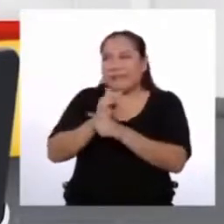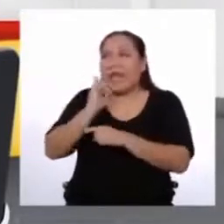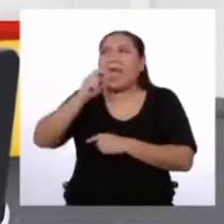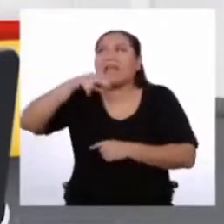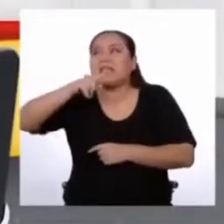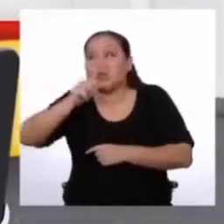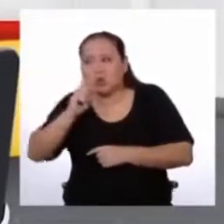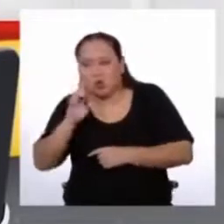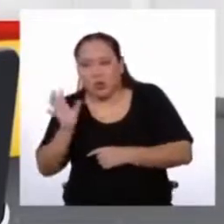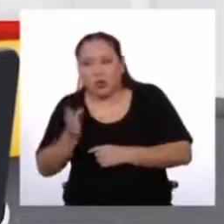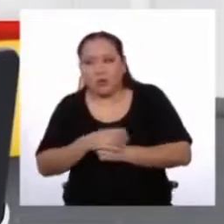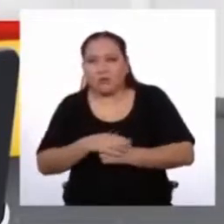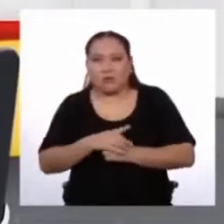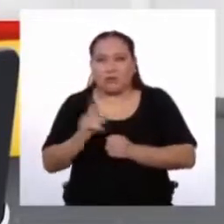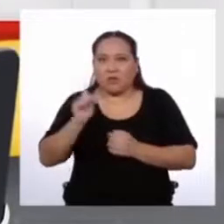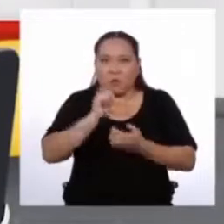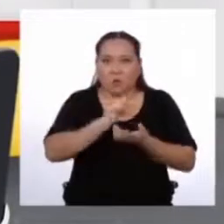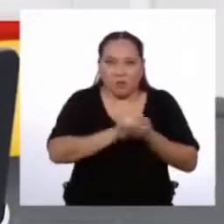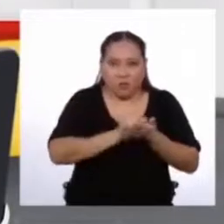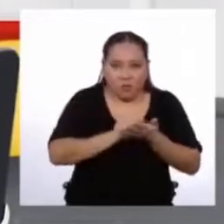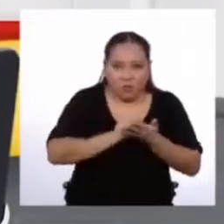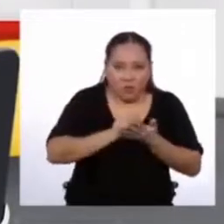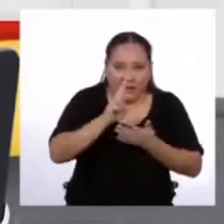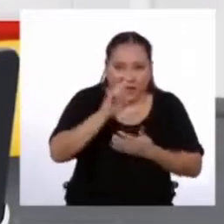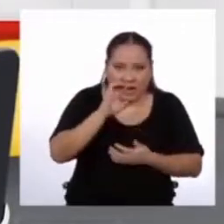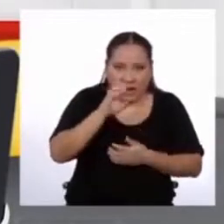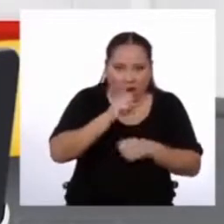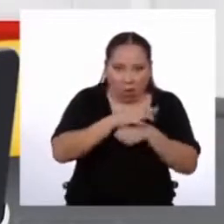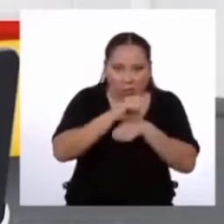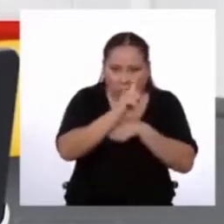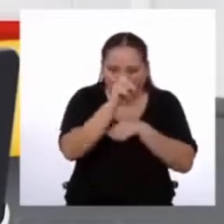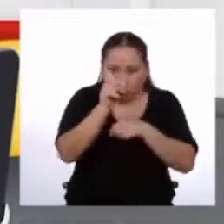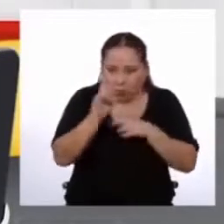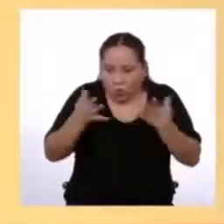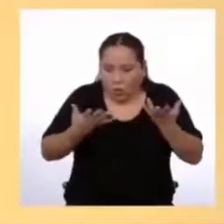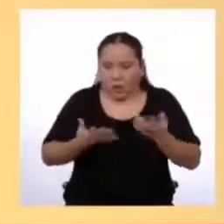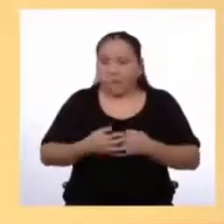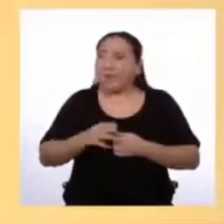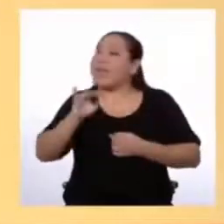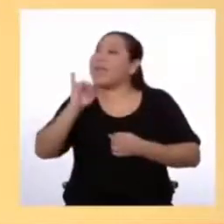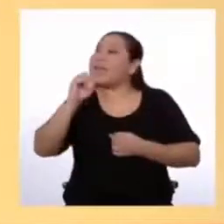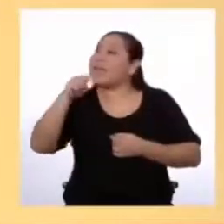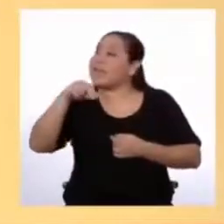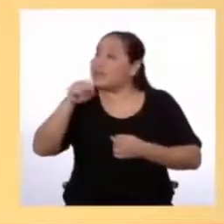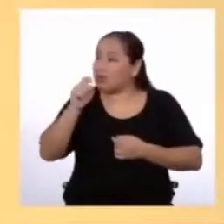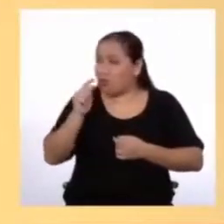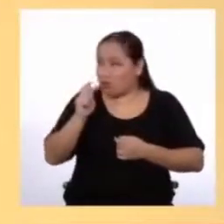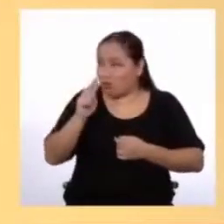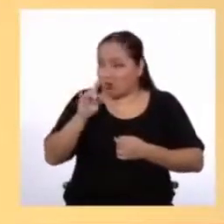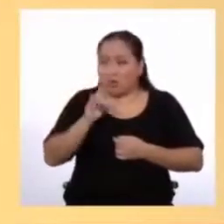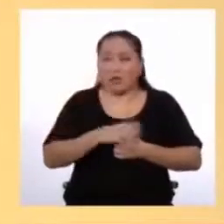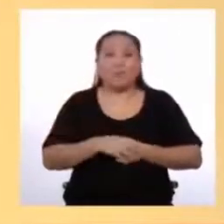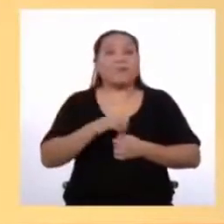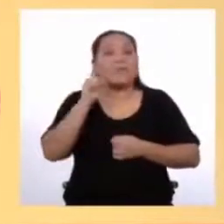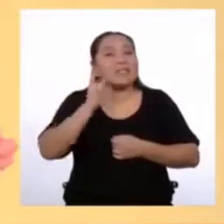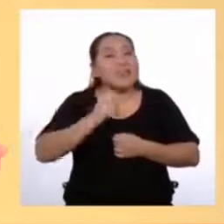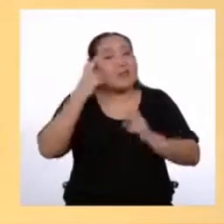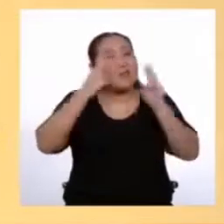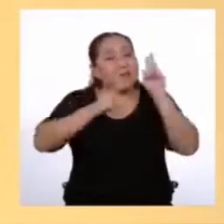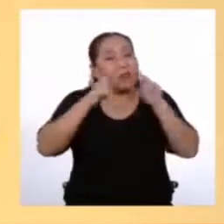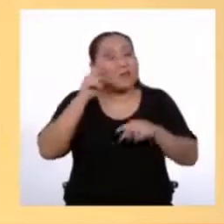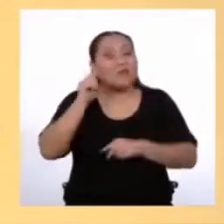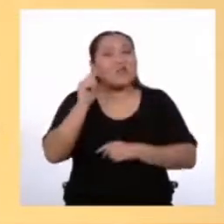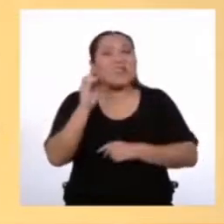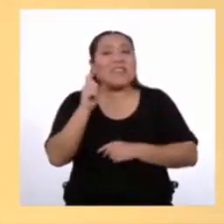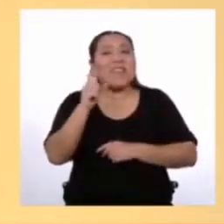No pongan recomendativo, eso no existe Instructivo Ahora que hemos visto que el texto debe ser